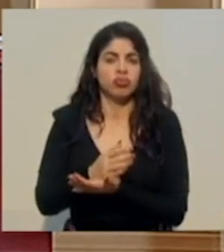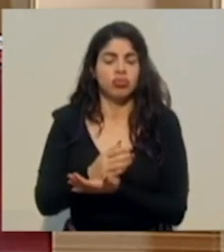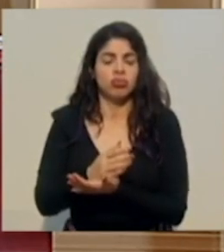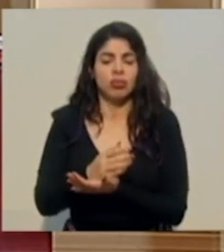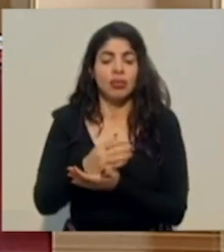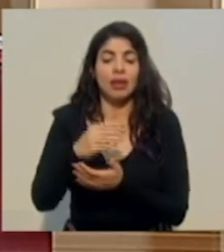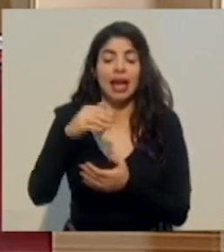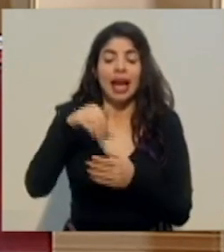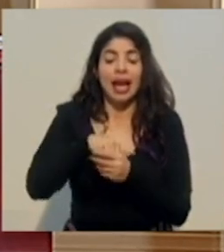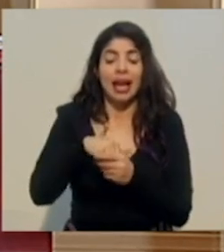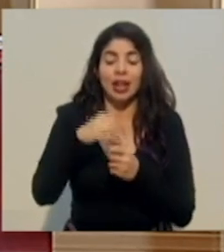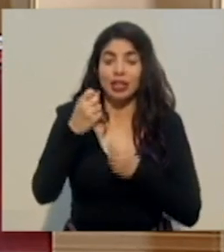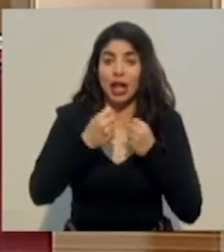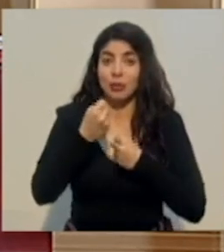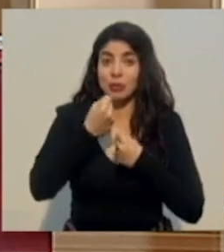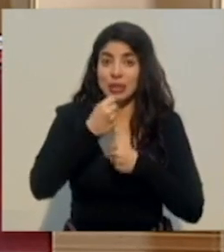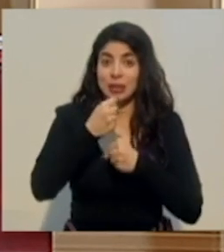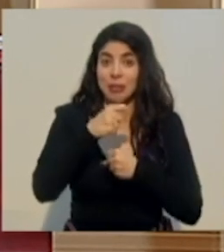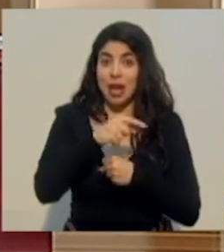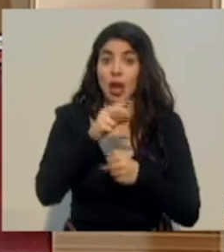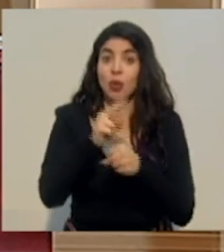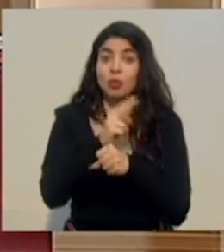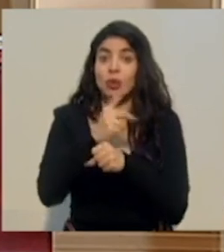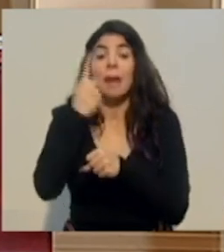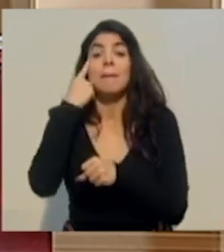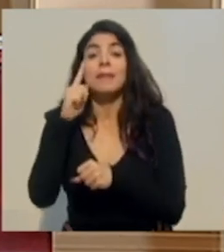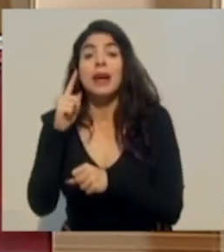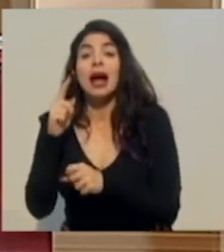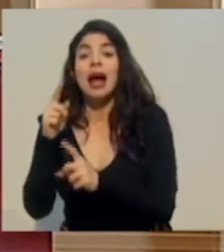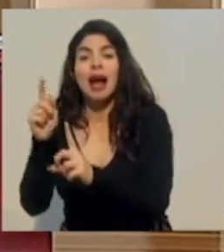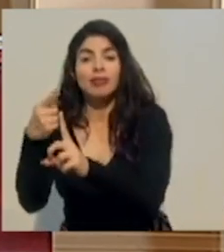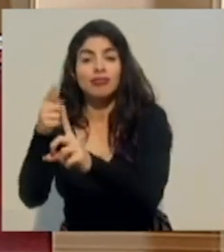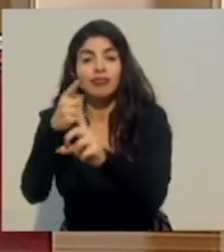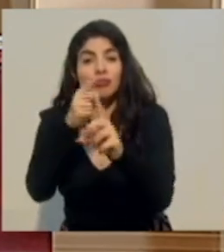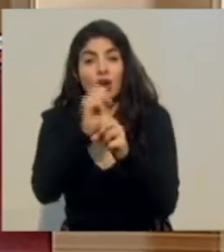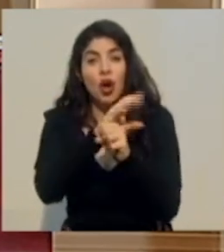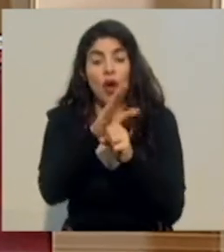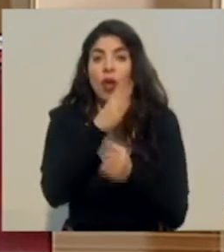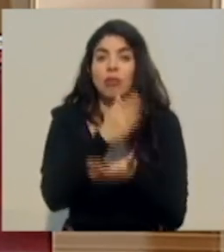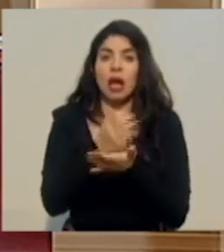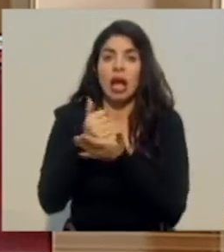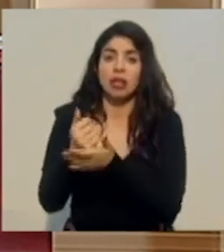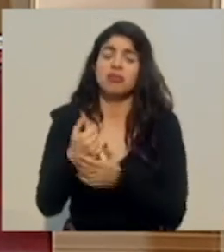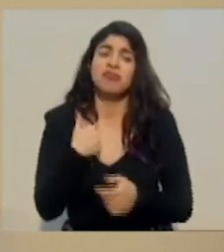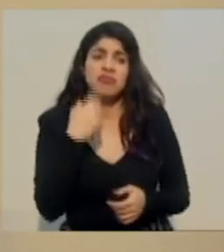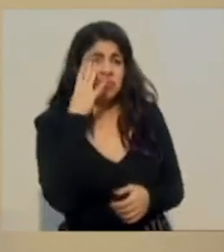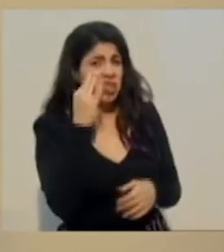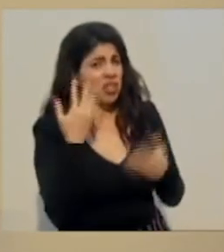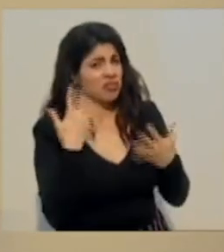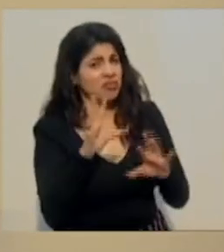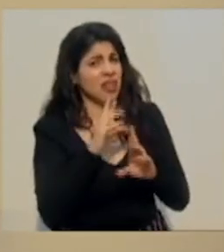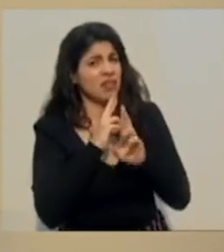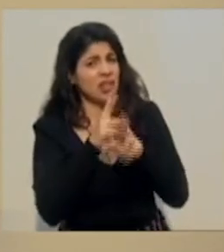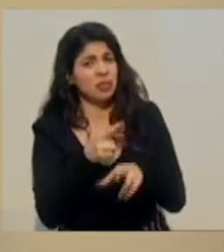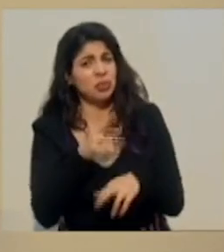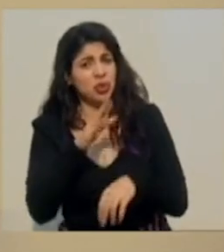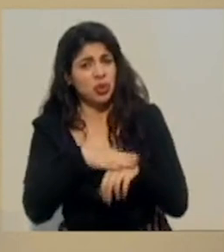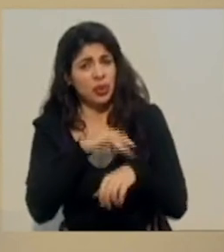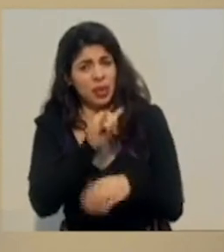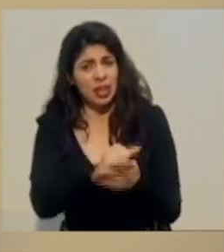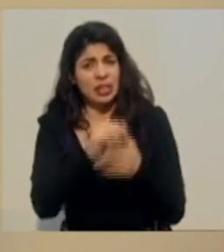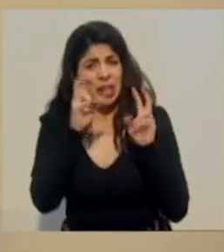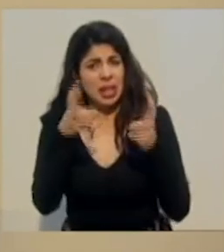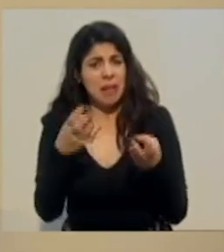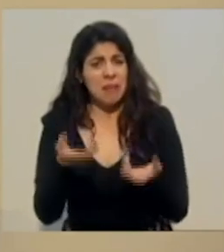vehículos municipales para la toma diaria de muestras de COVID-19. Yo creo que ya hemos respondido sobre el